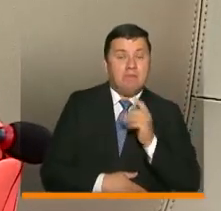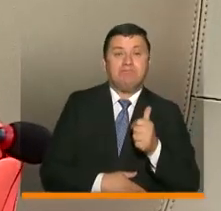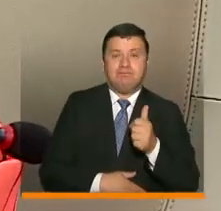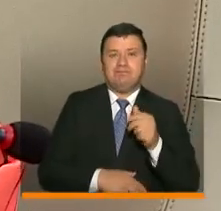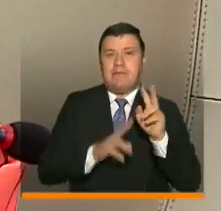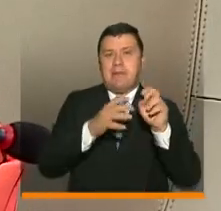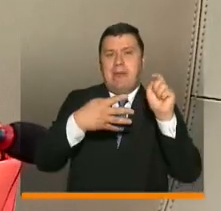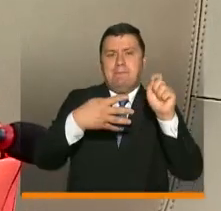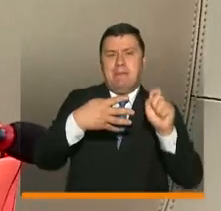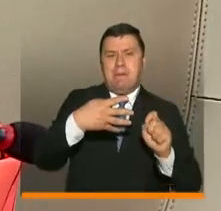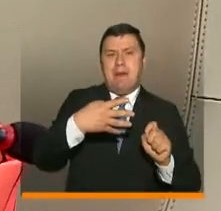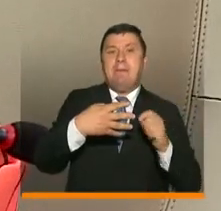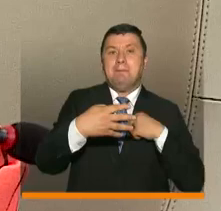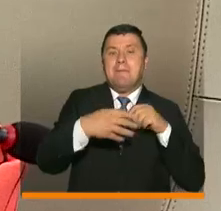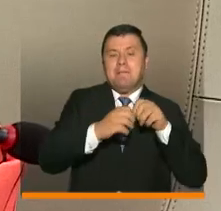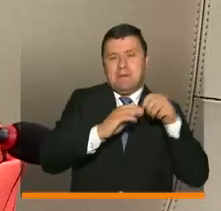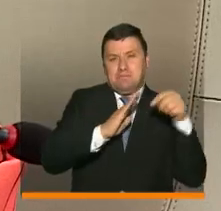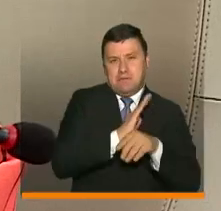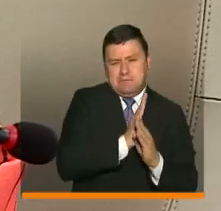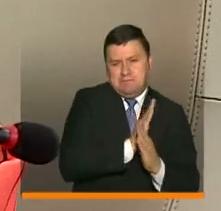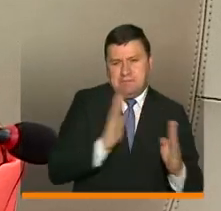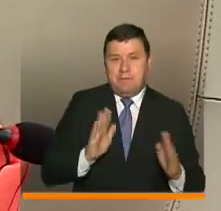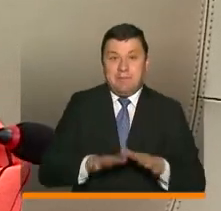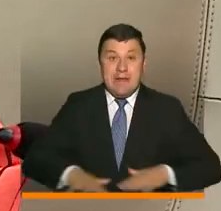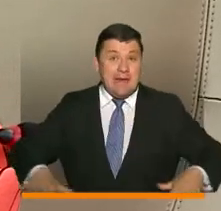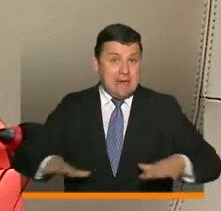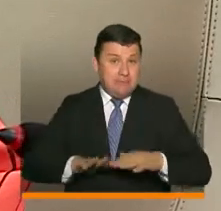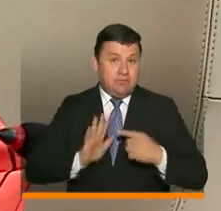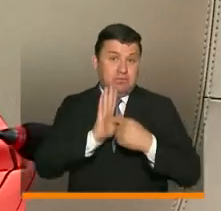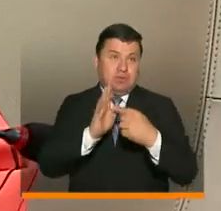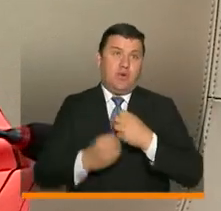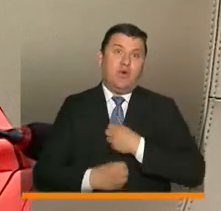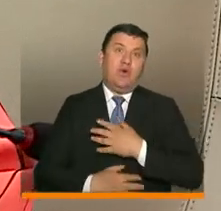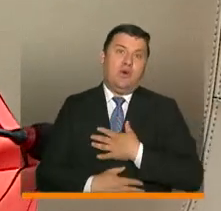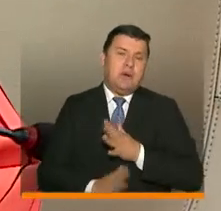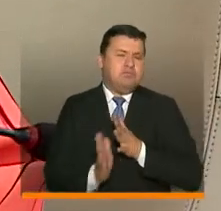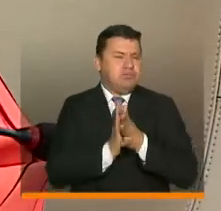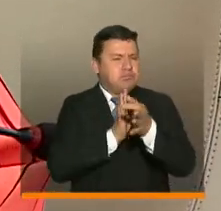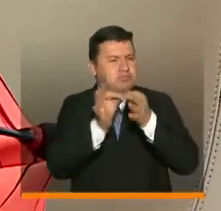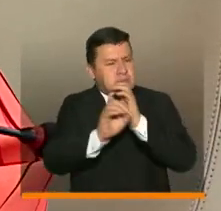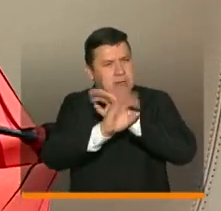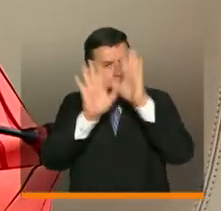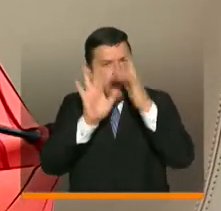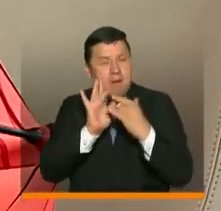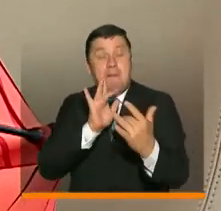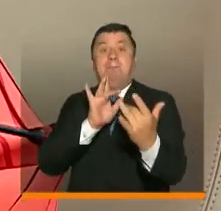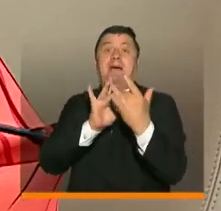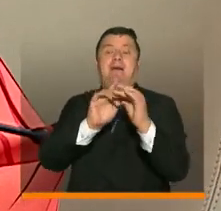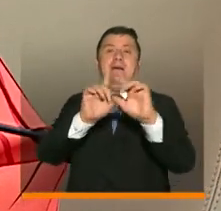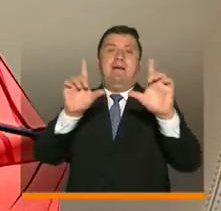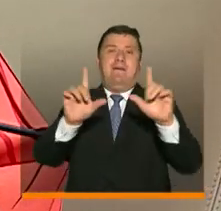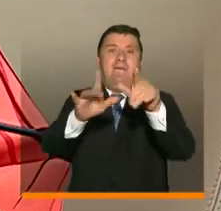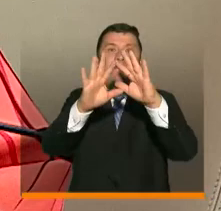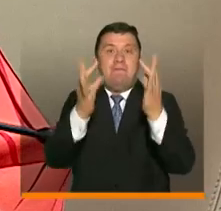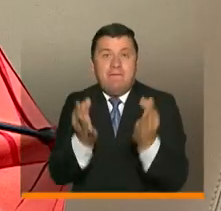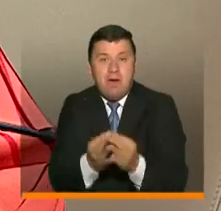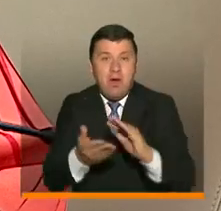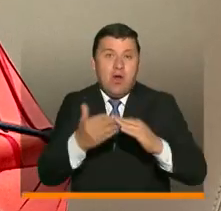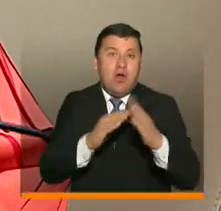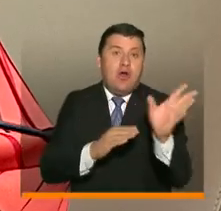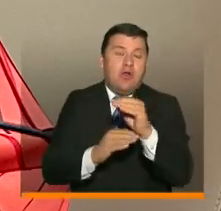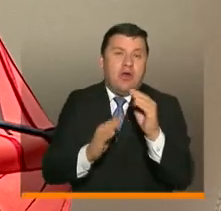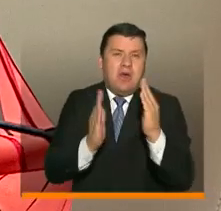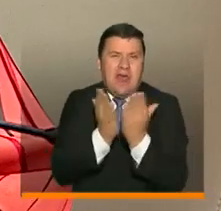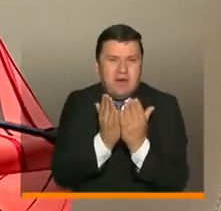varios temas que voy a ampliar y que yo creo que este espacio siempre para mí es una oportunidad para conectarme con ustedes, con las familias, con la comunidad